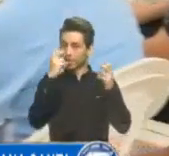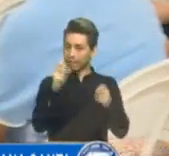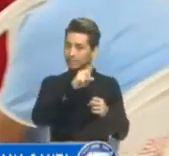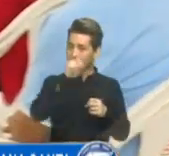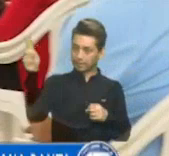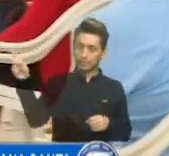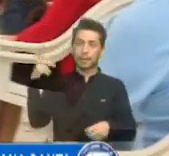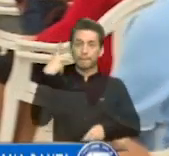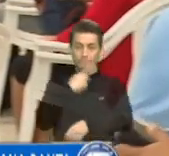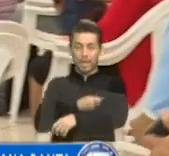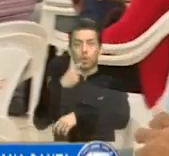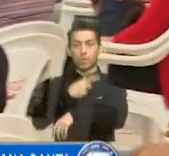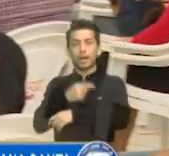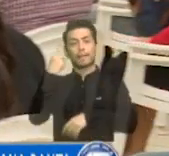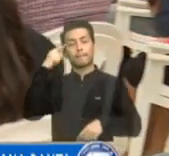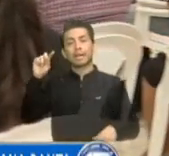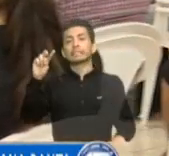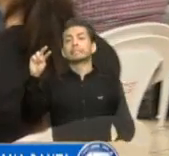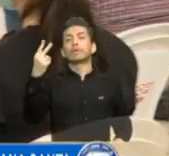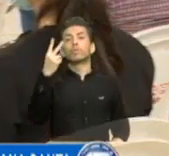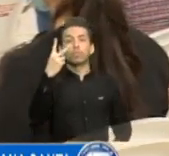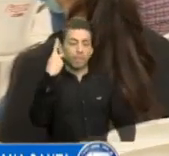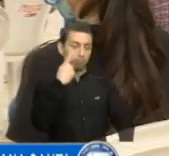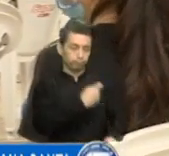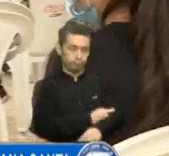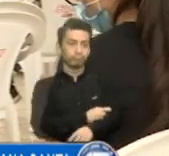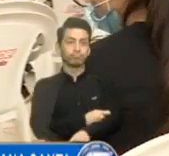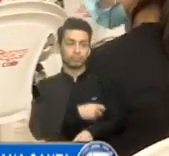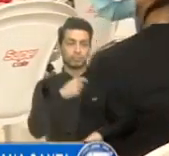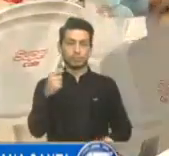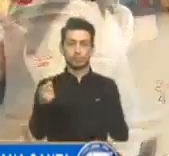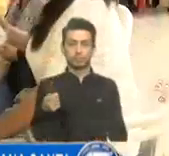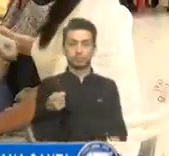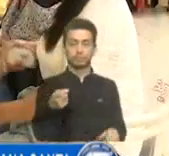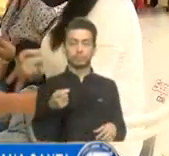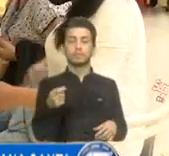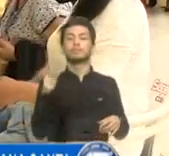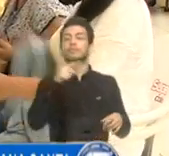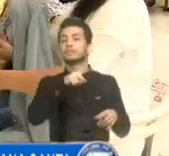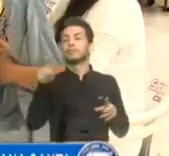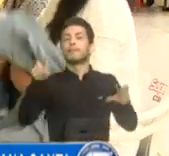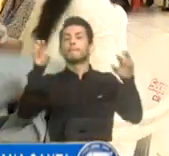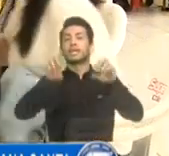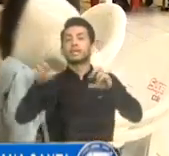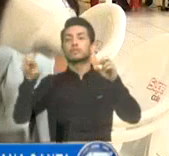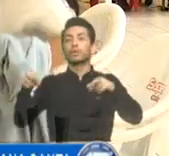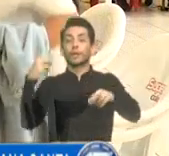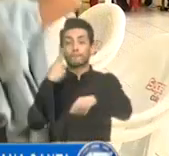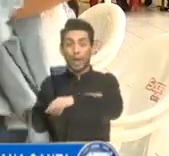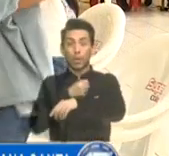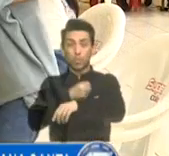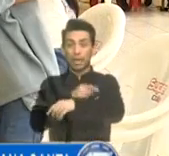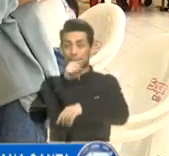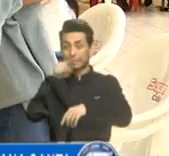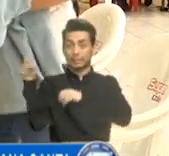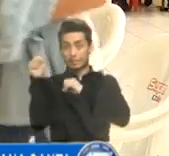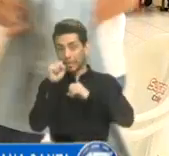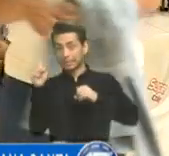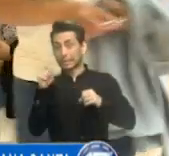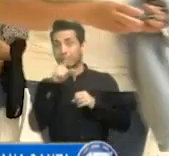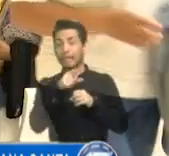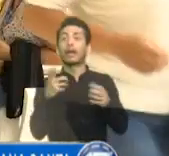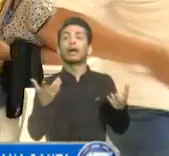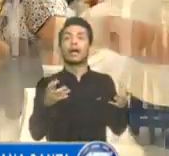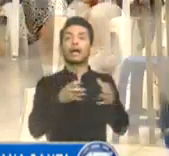vacunación para aplicarse la segunda dosis del medicamento. Las personas que se vacunaron durante esa fecha son quienes integran la primera